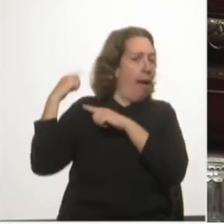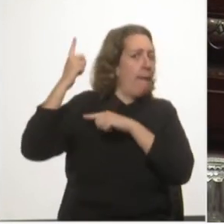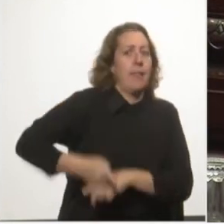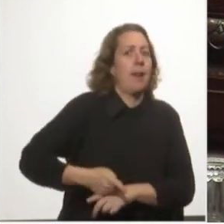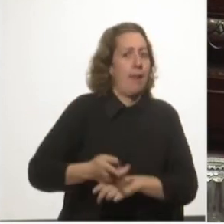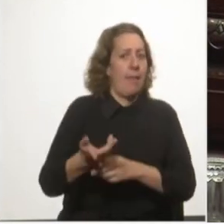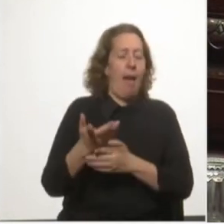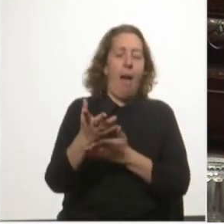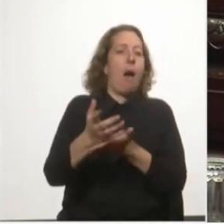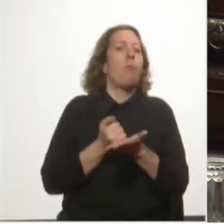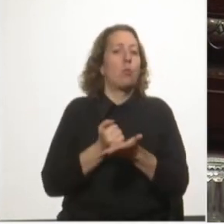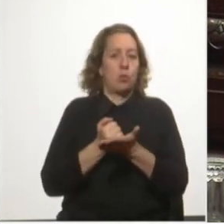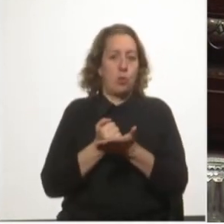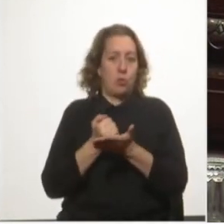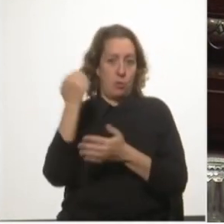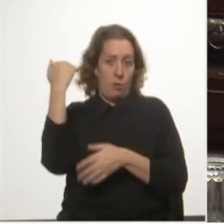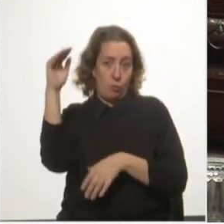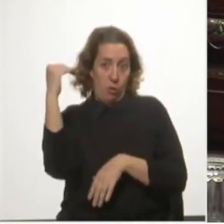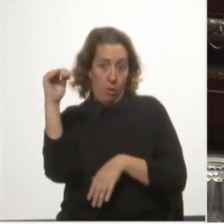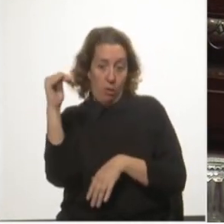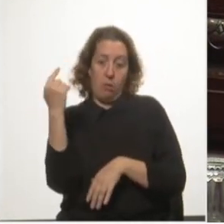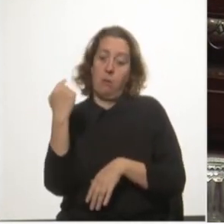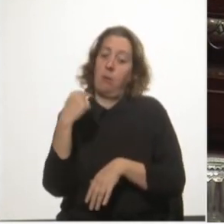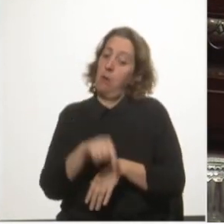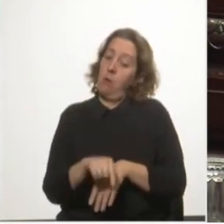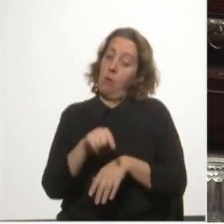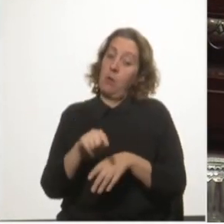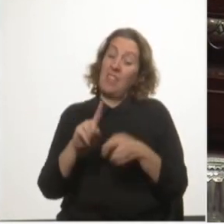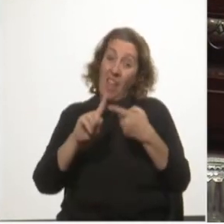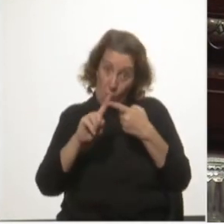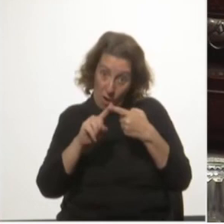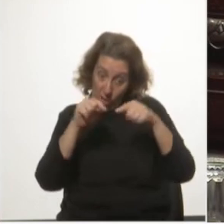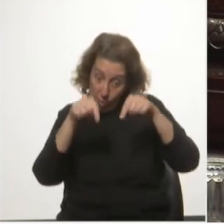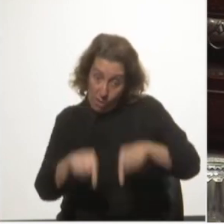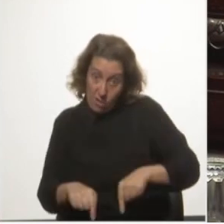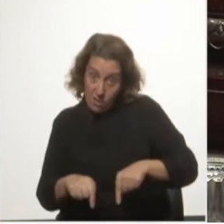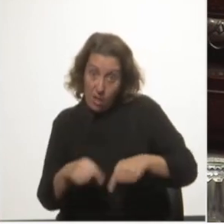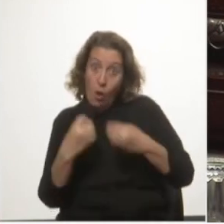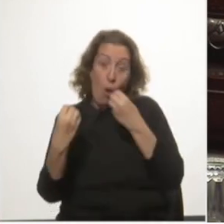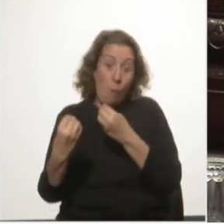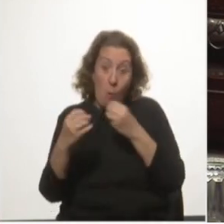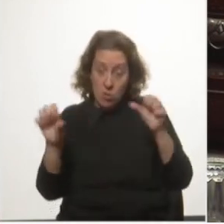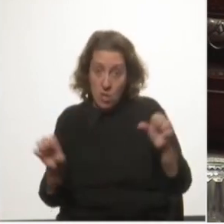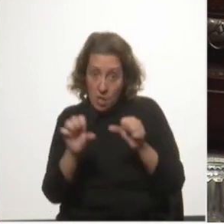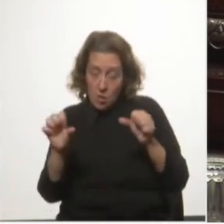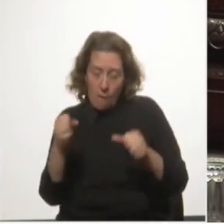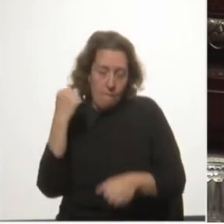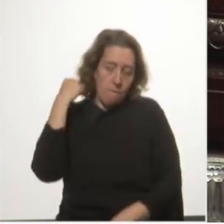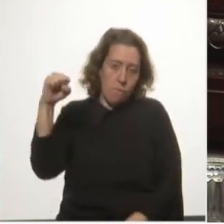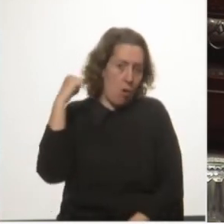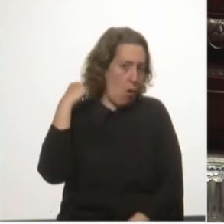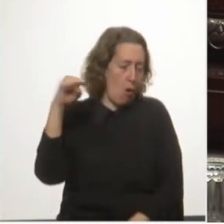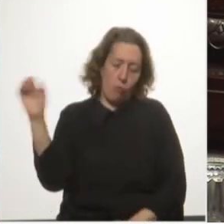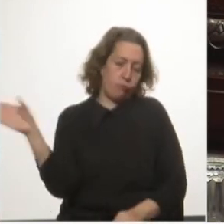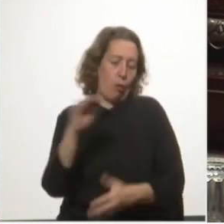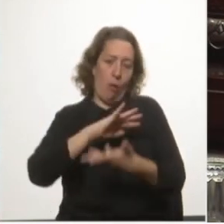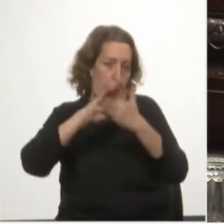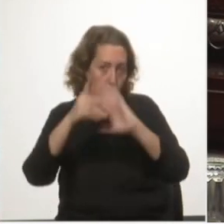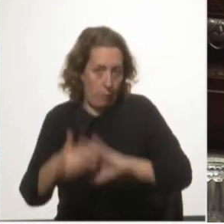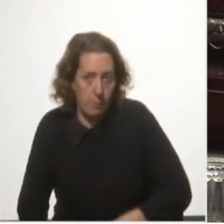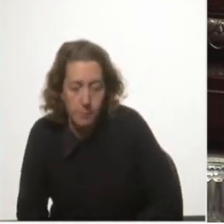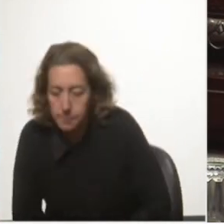las autoridades. Y con este acuerdo, y cómo se ha procesado, se han violado todas las formas.